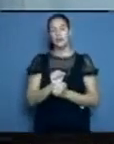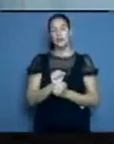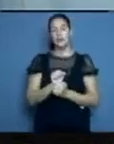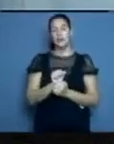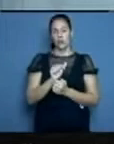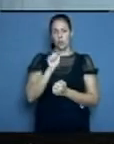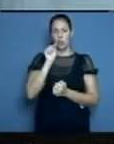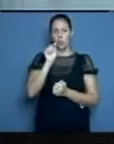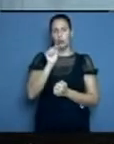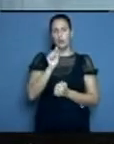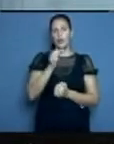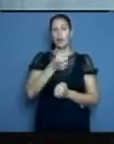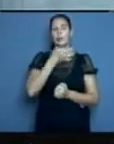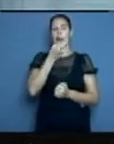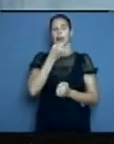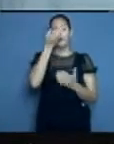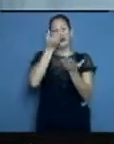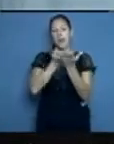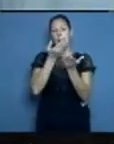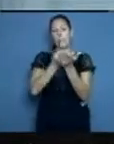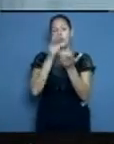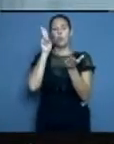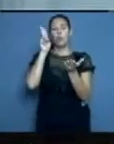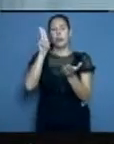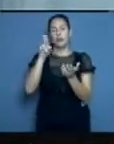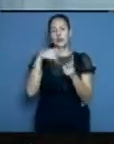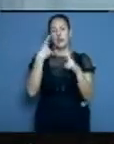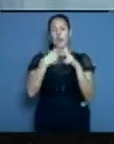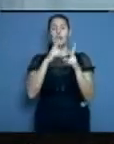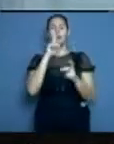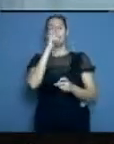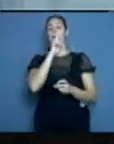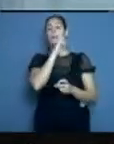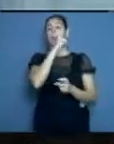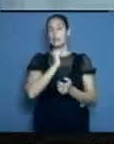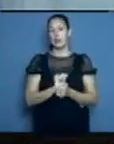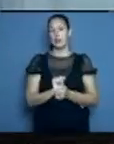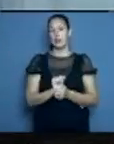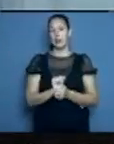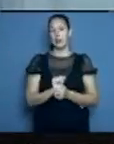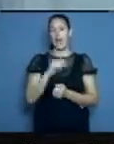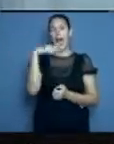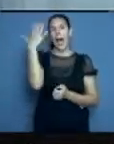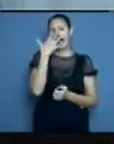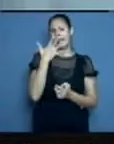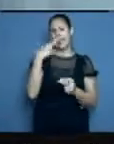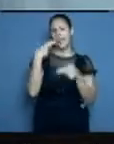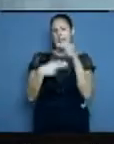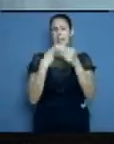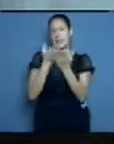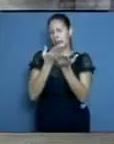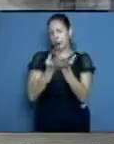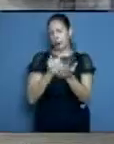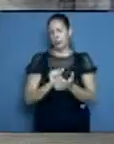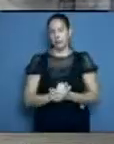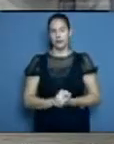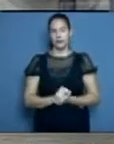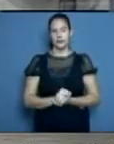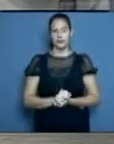tema de los test rápidos y los PCR, ¿a quién, según el protocolo, se le hace el test rápido y a quién se le hace el PCR?